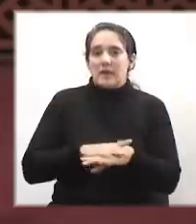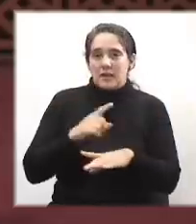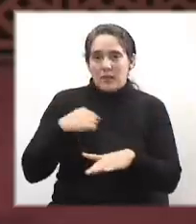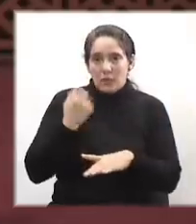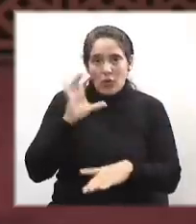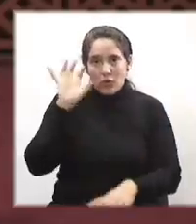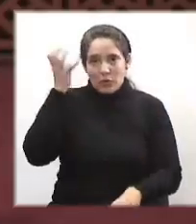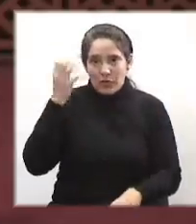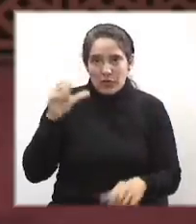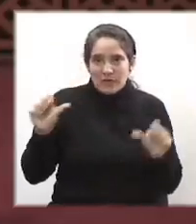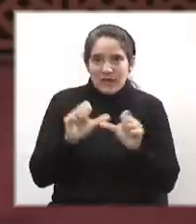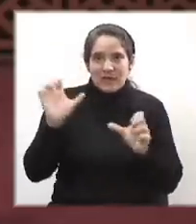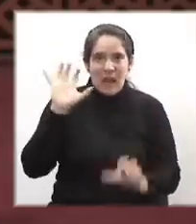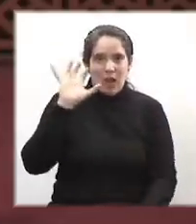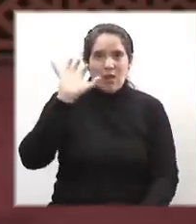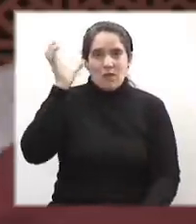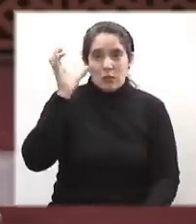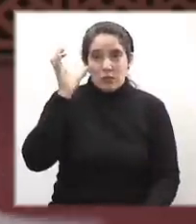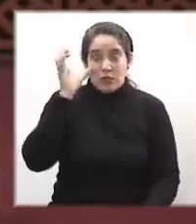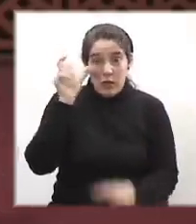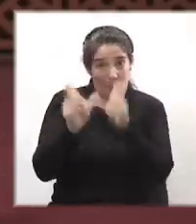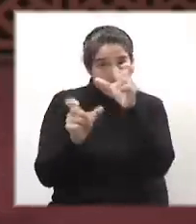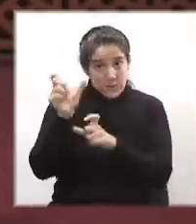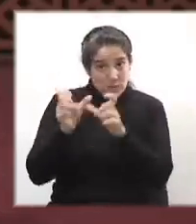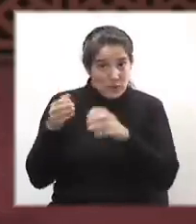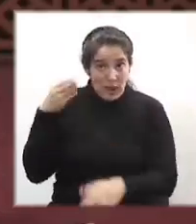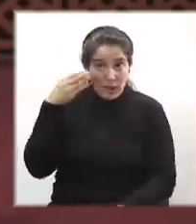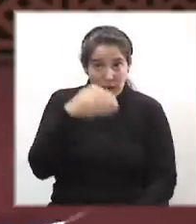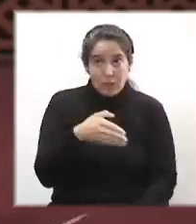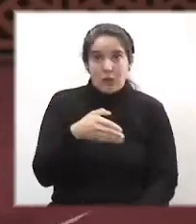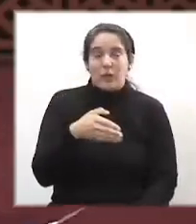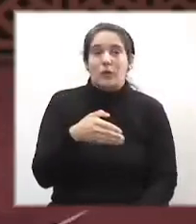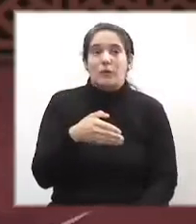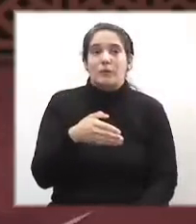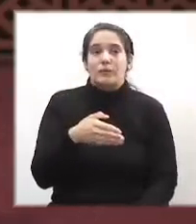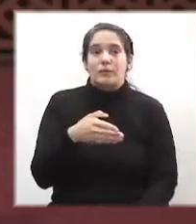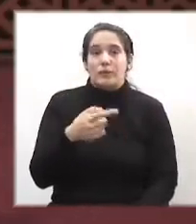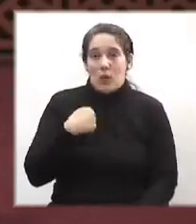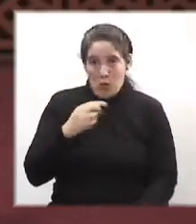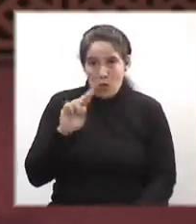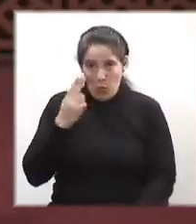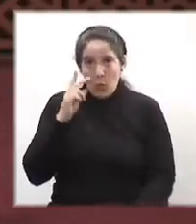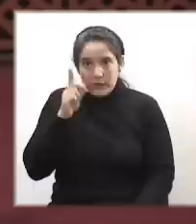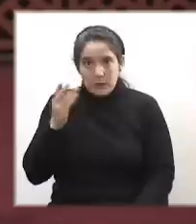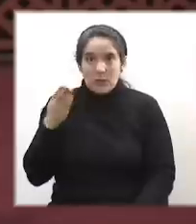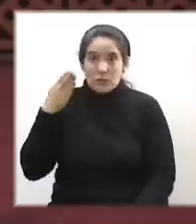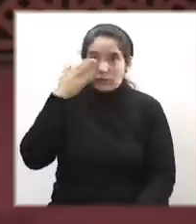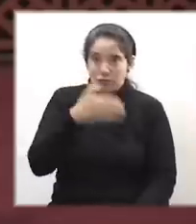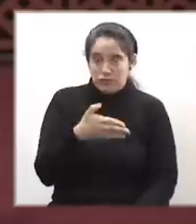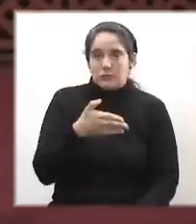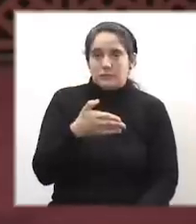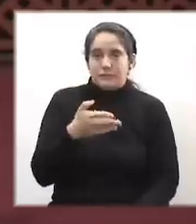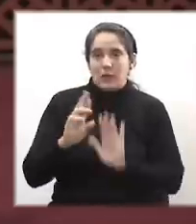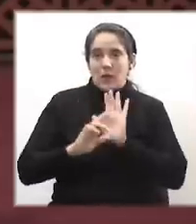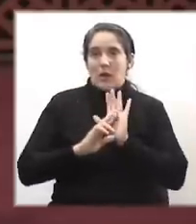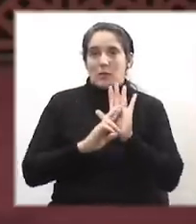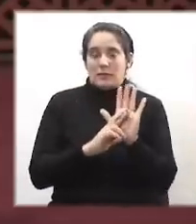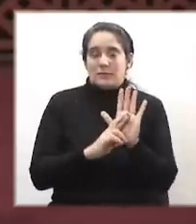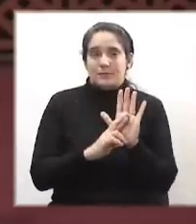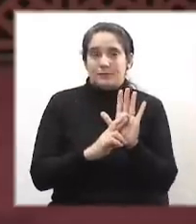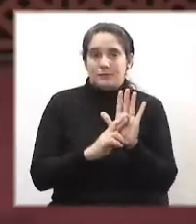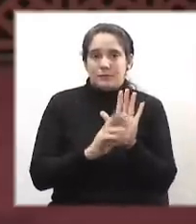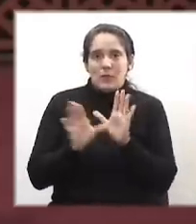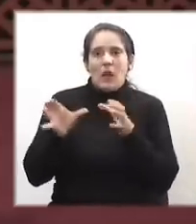revolución. Entre los asistentes había una nutrida delegación de Uruguay que representaban